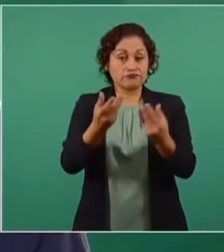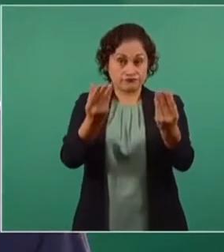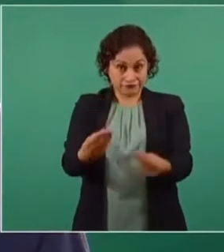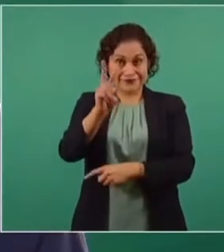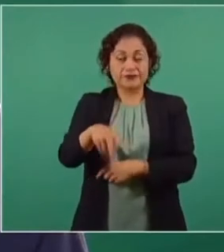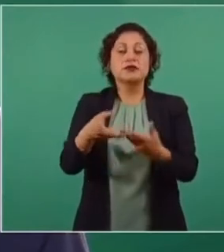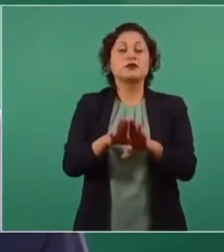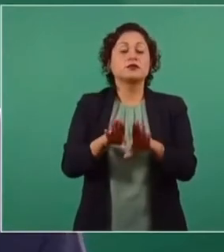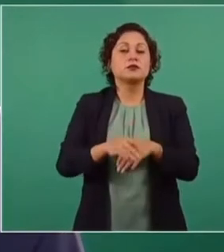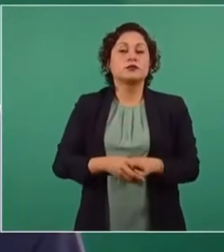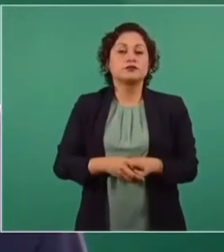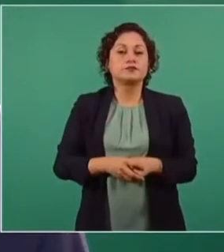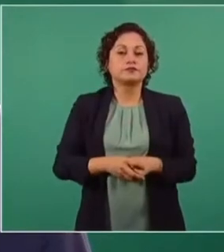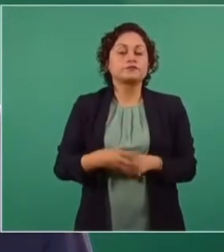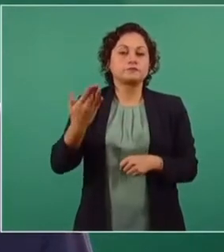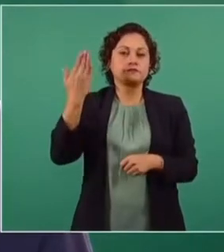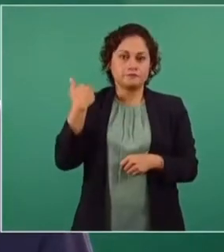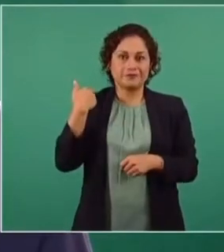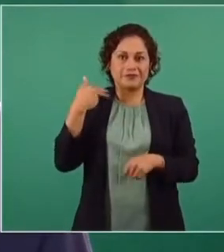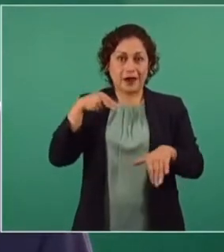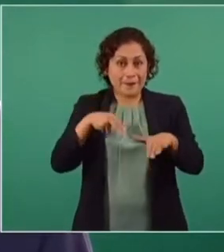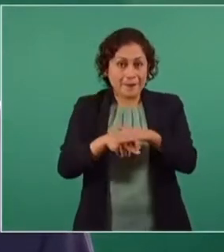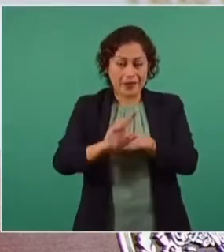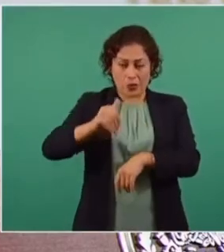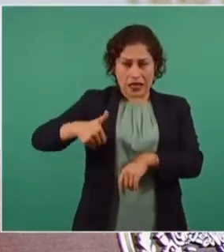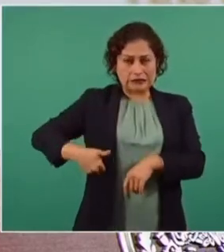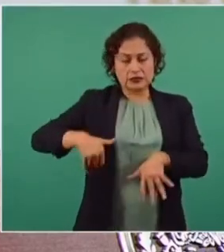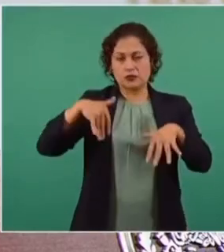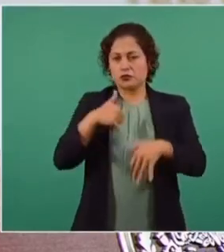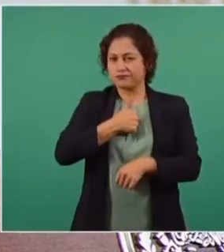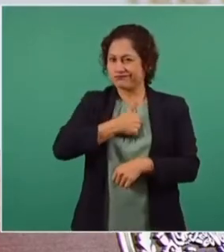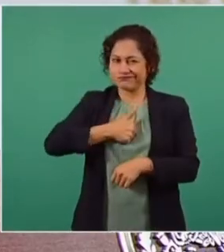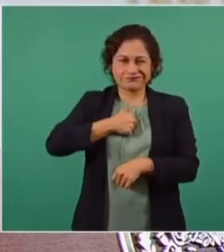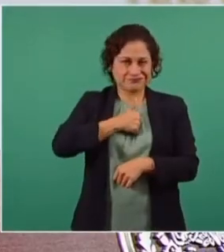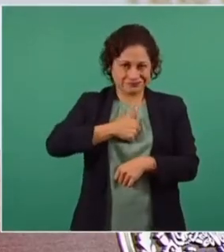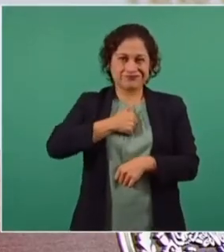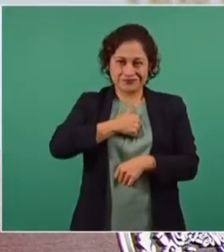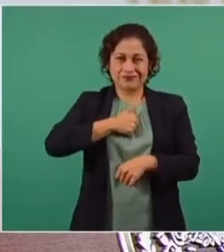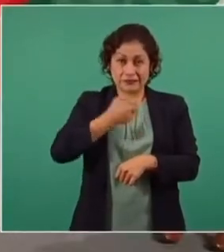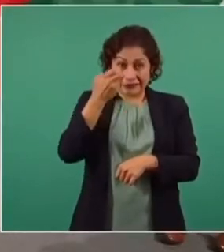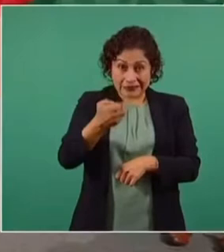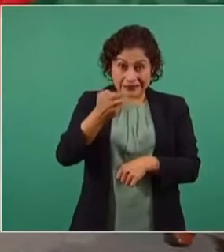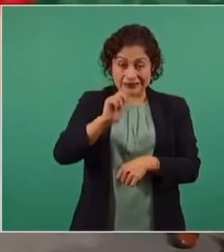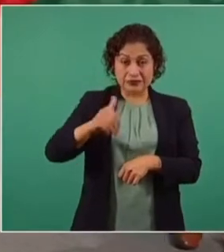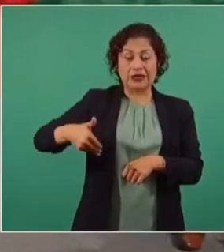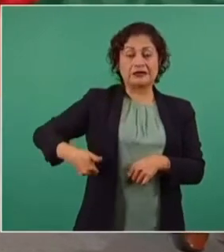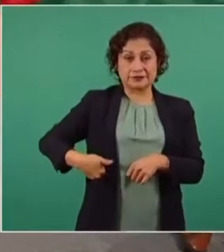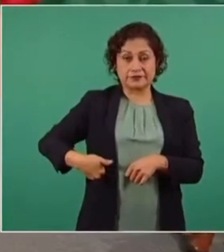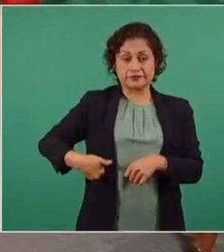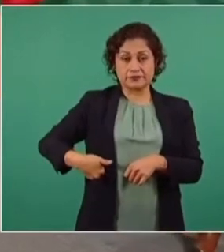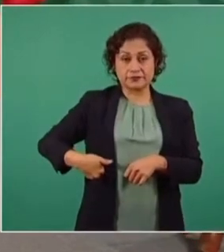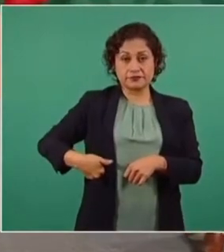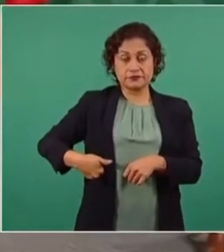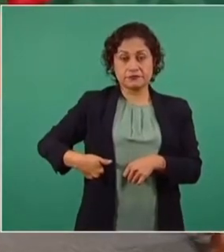Se utilizó mucho el accidente lamentable, la desgracia del tren de Tláhuatl, del metro de Tláhuatl,